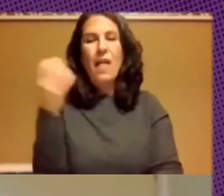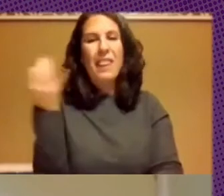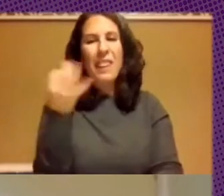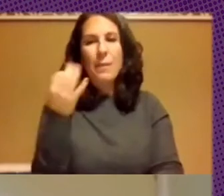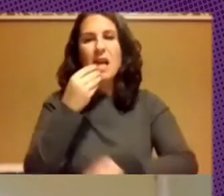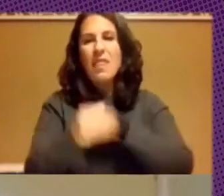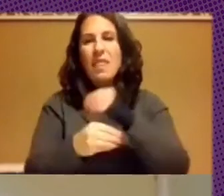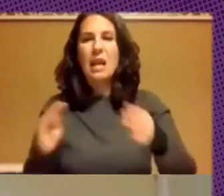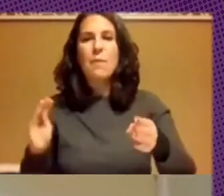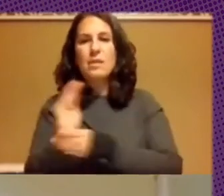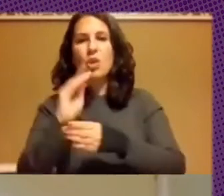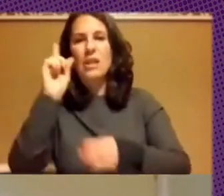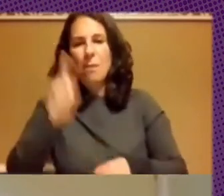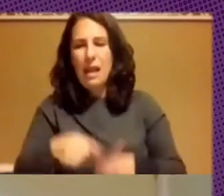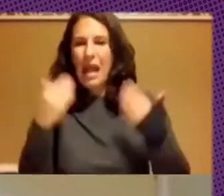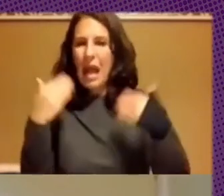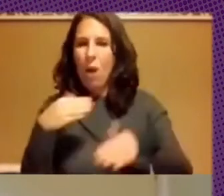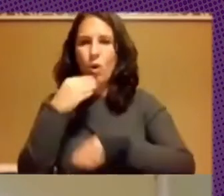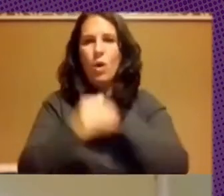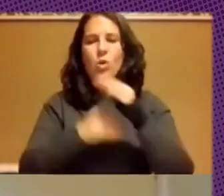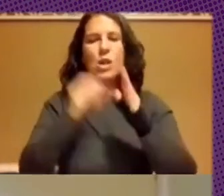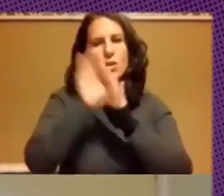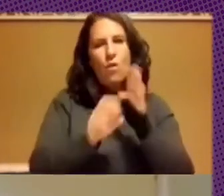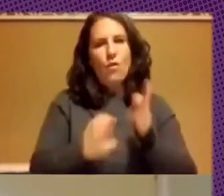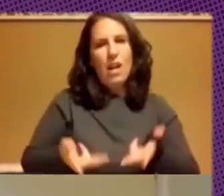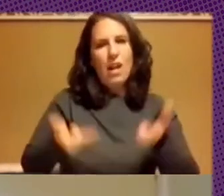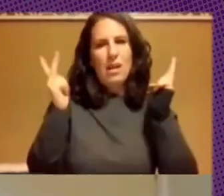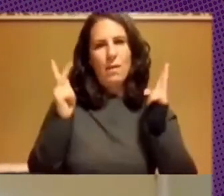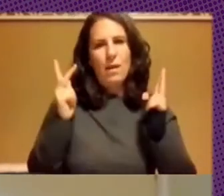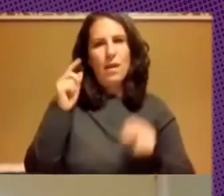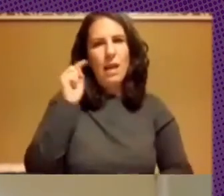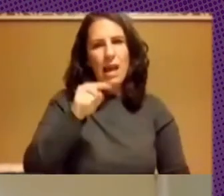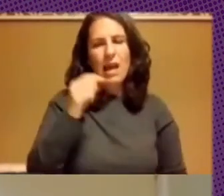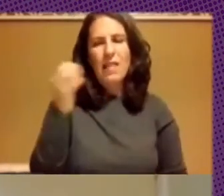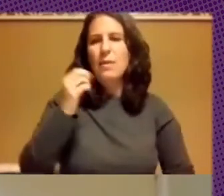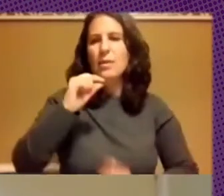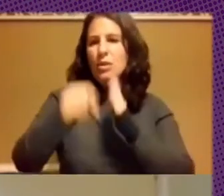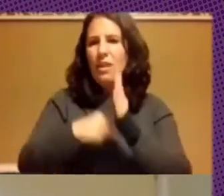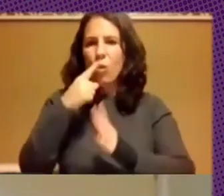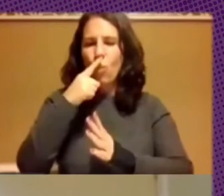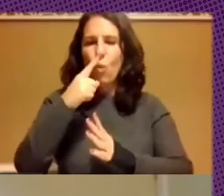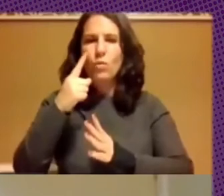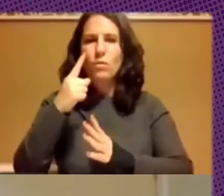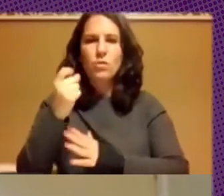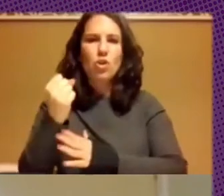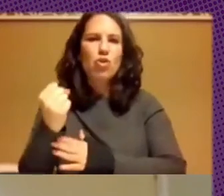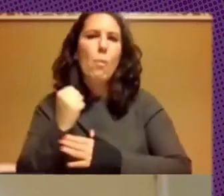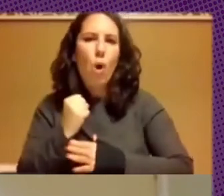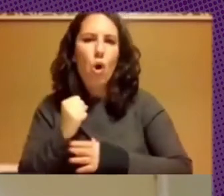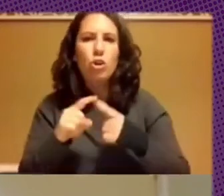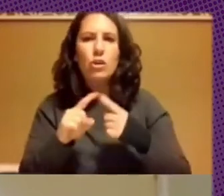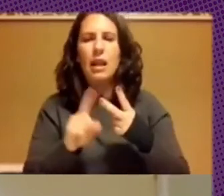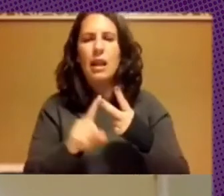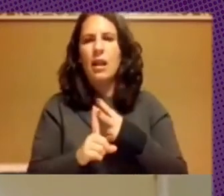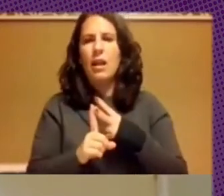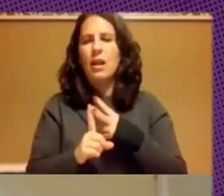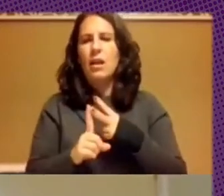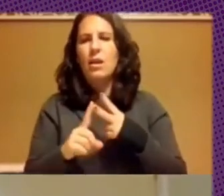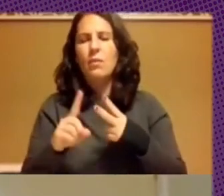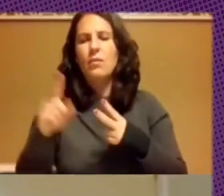inversión también entonces haya la contratación de soporte haya la contratación de